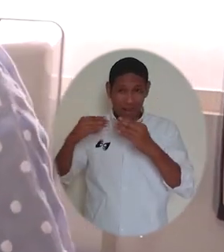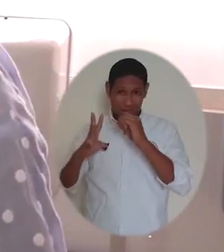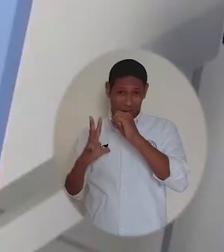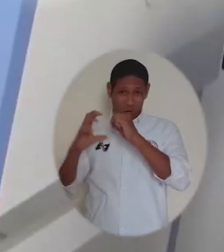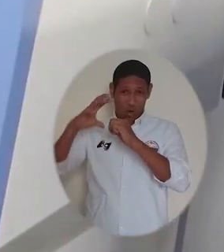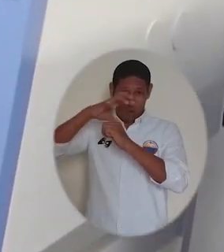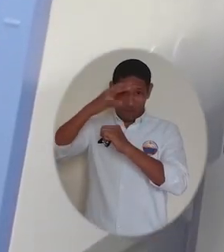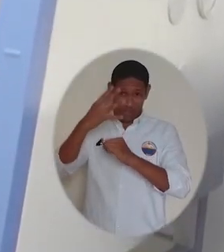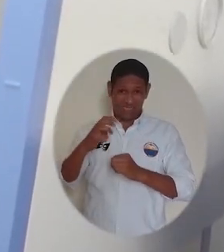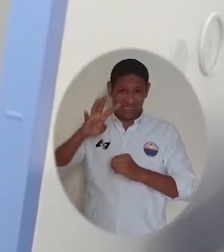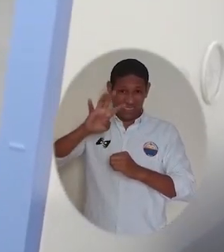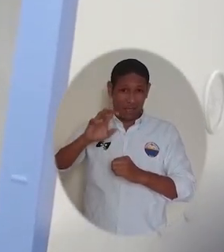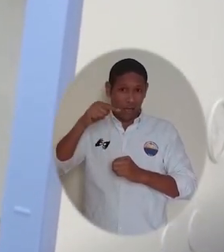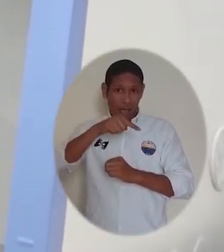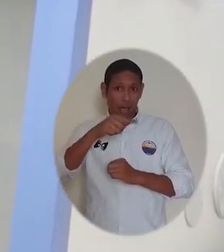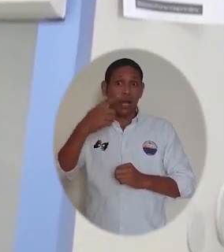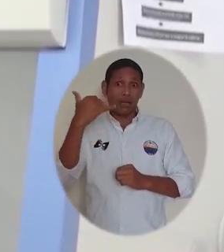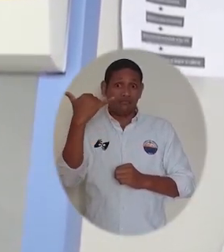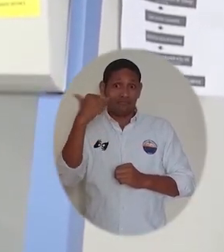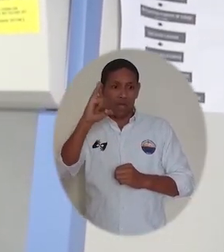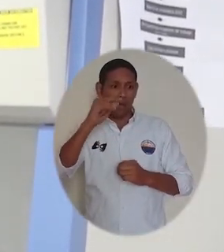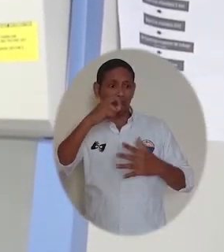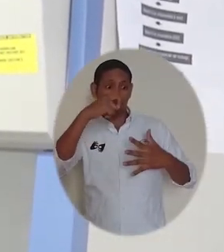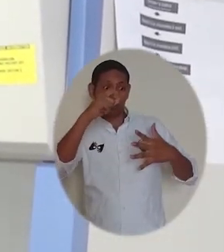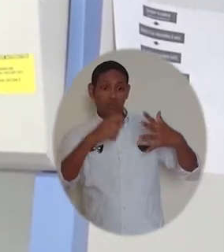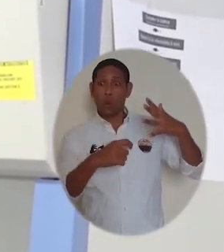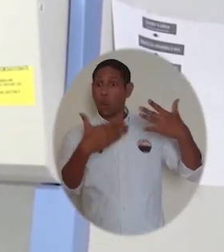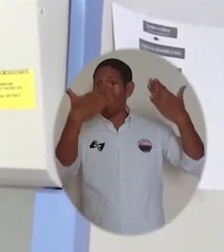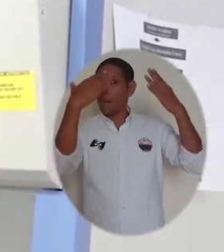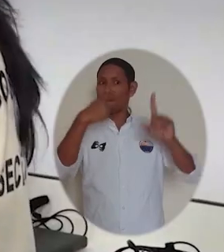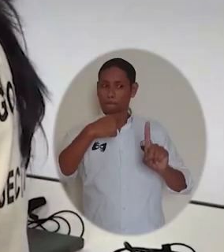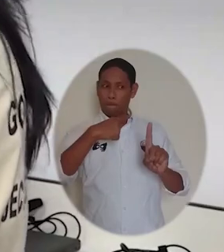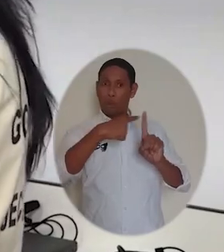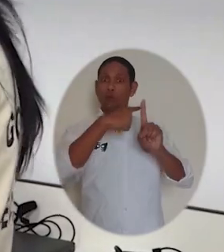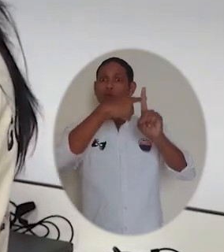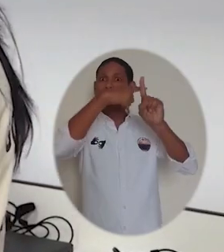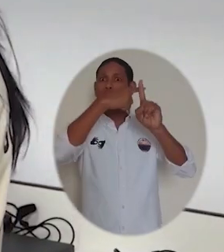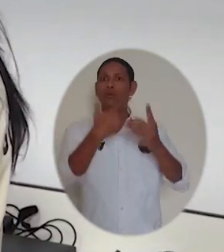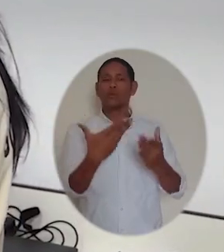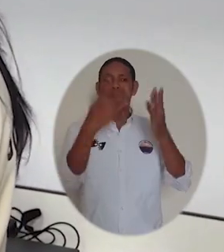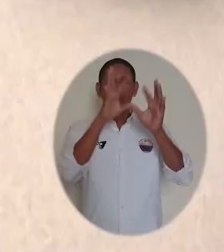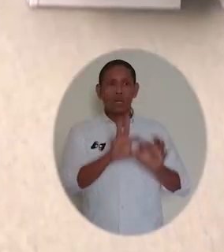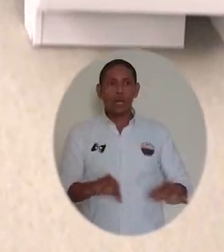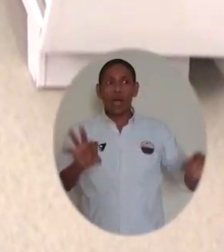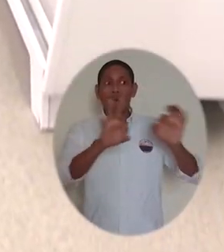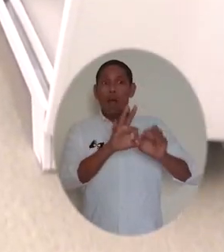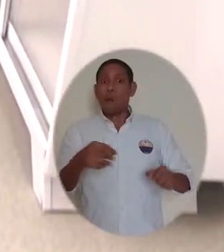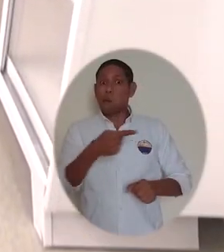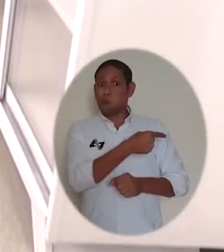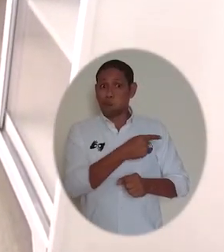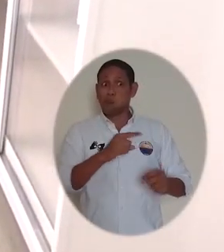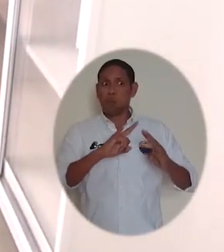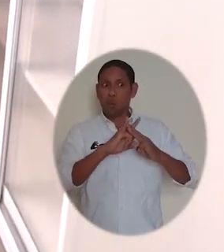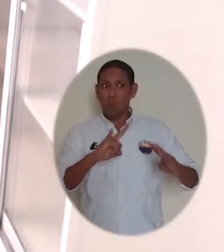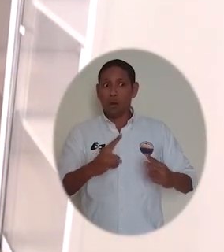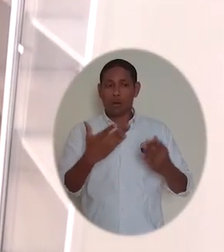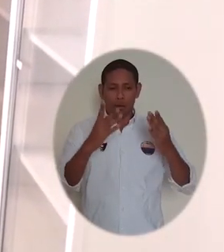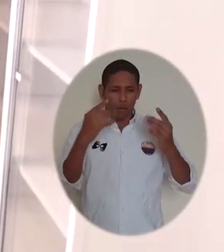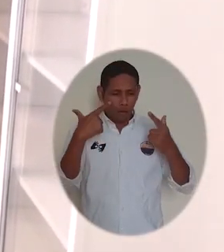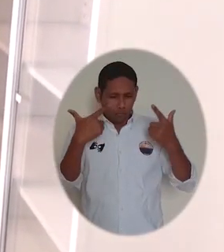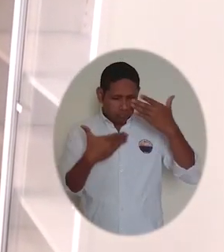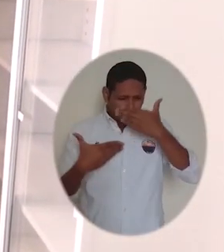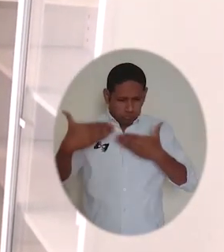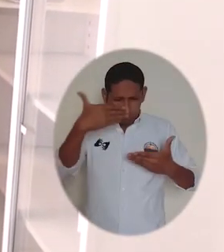entre funcionarios de la salud pública del departamento reacciones positivas debido a la importancia de contar con un centro autorizado para el